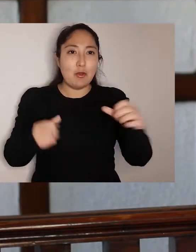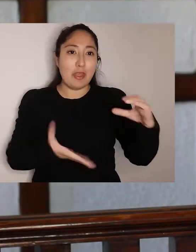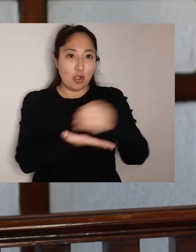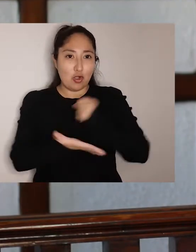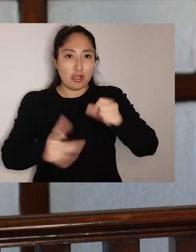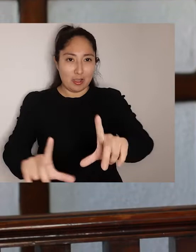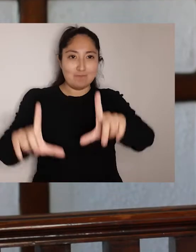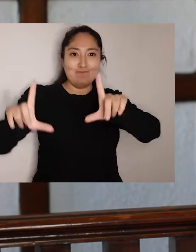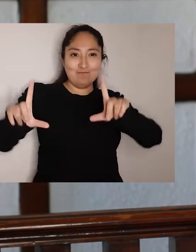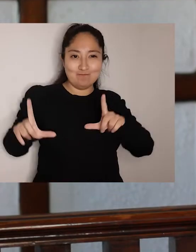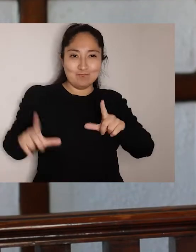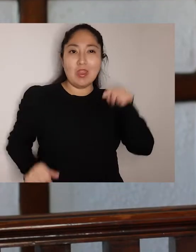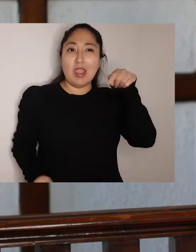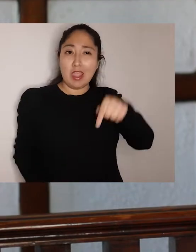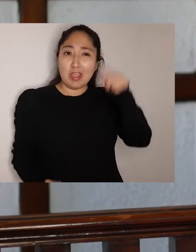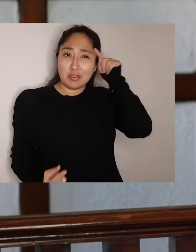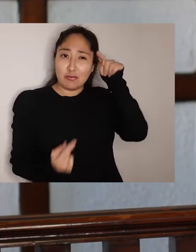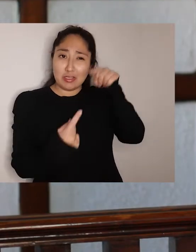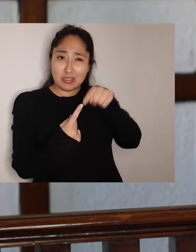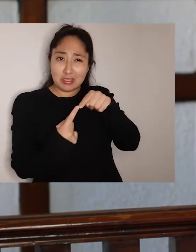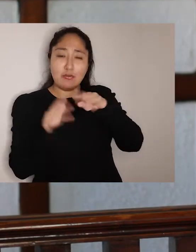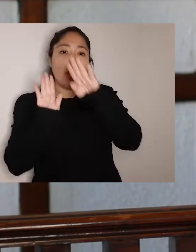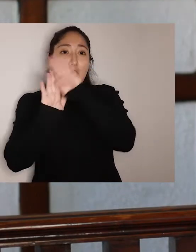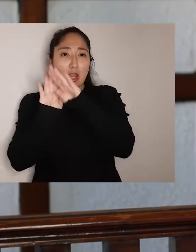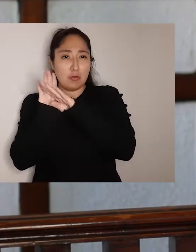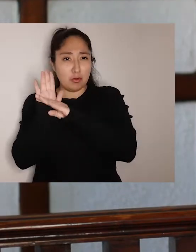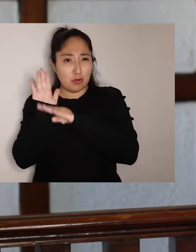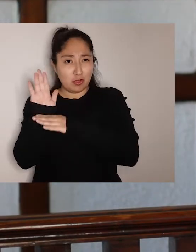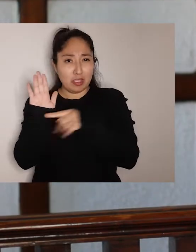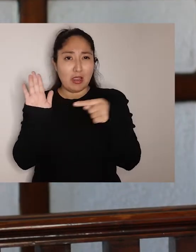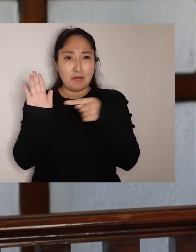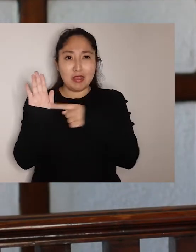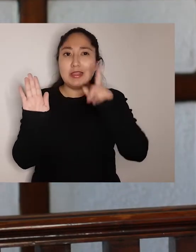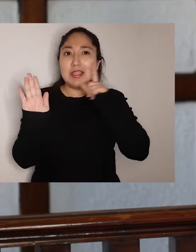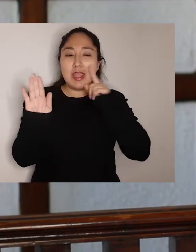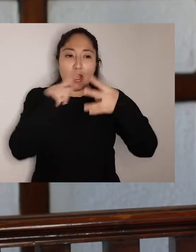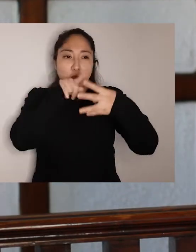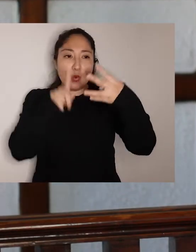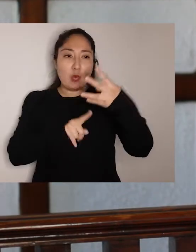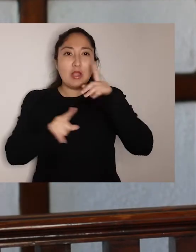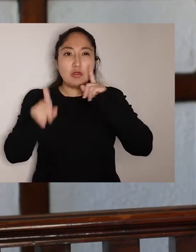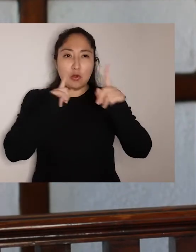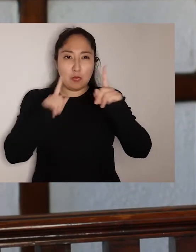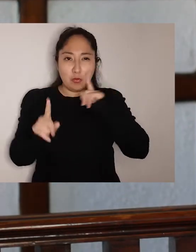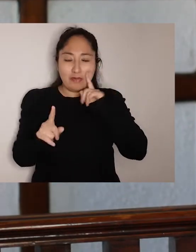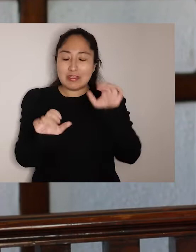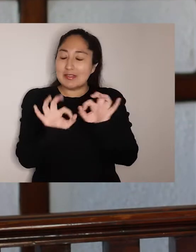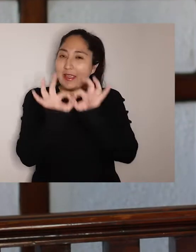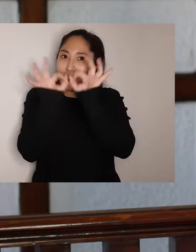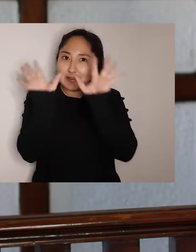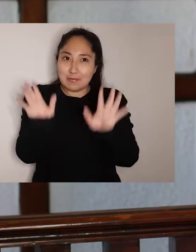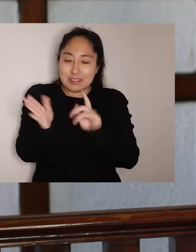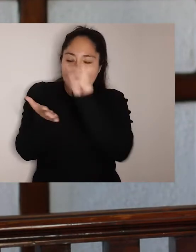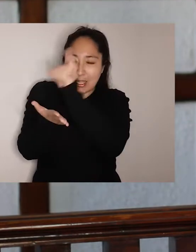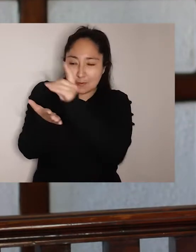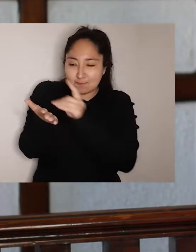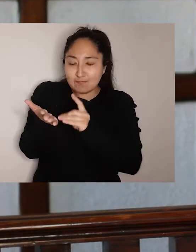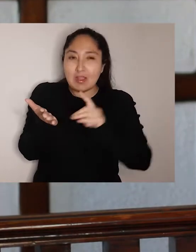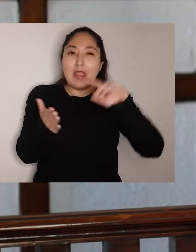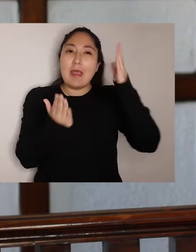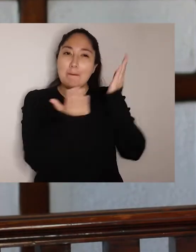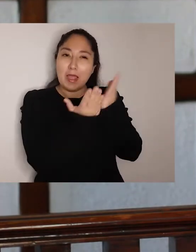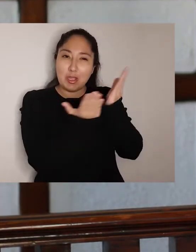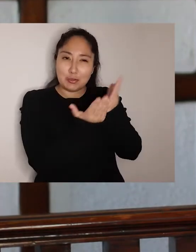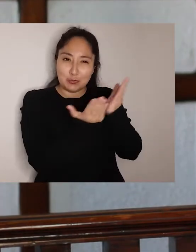inicial. Para este propósito, el programa contempla la rendición de cuatro evaluaciones que han sido específicamente diseñadas para